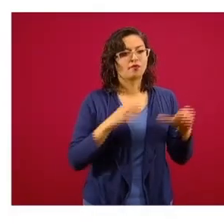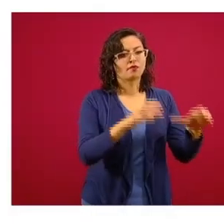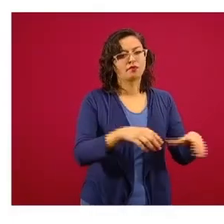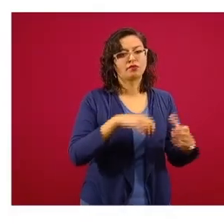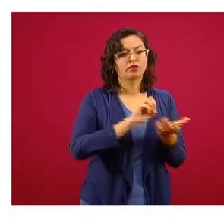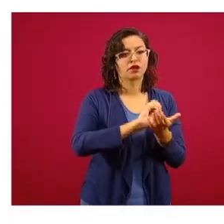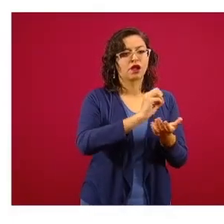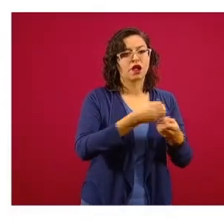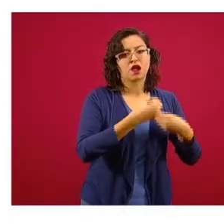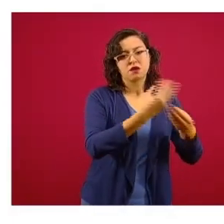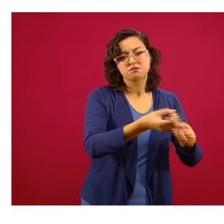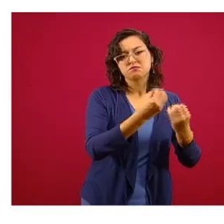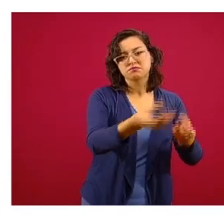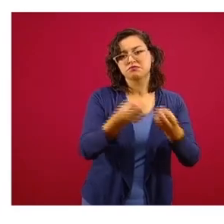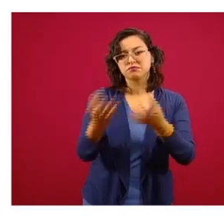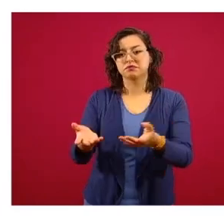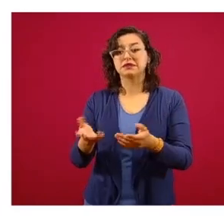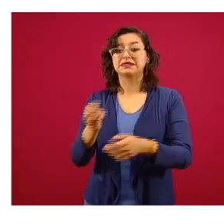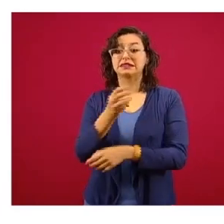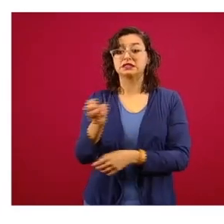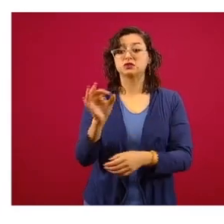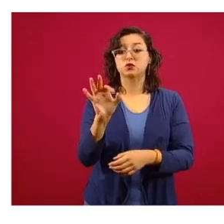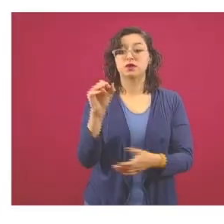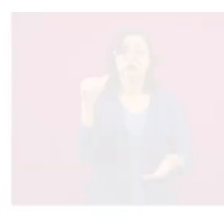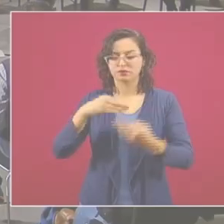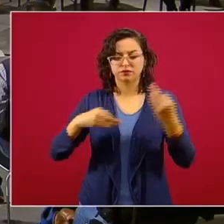340 mil kits en 24 estados.